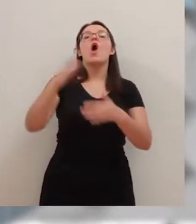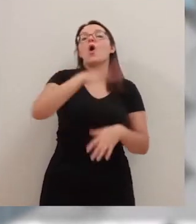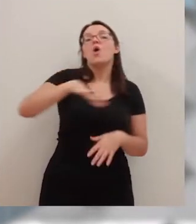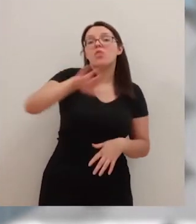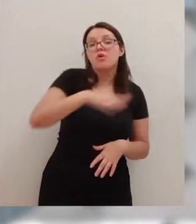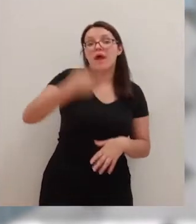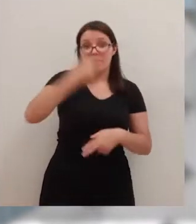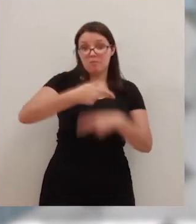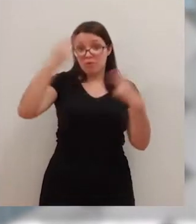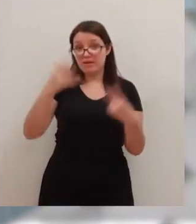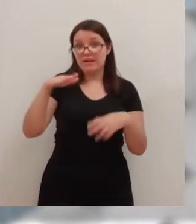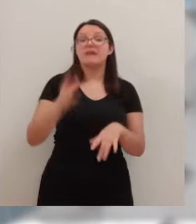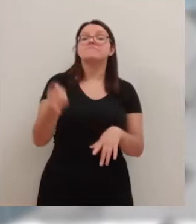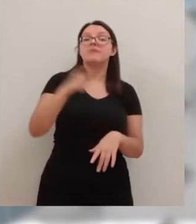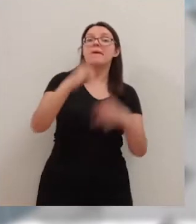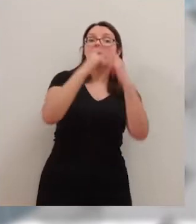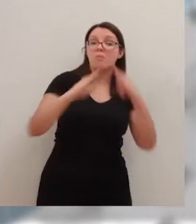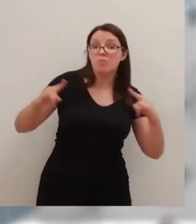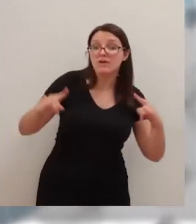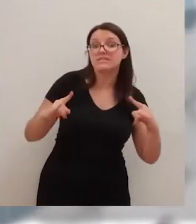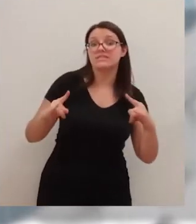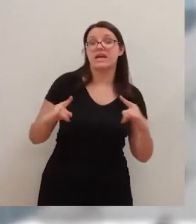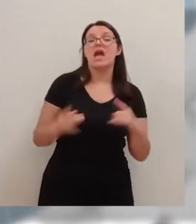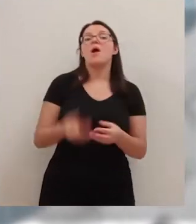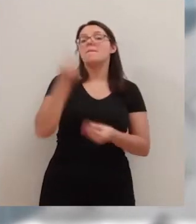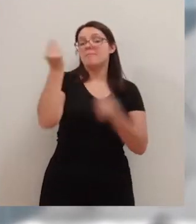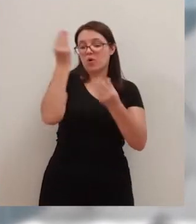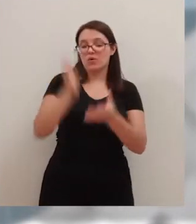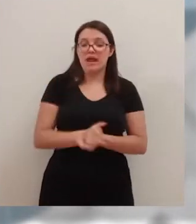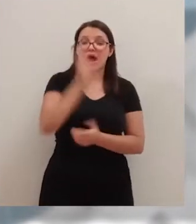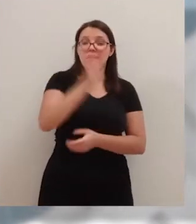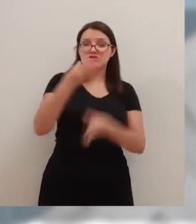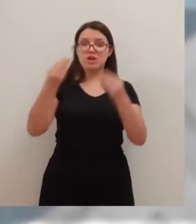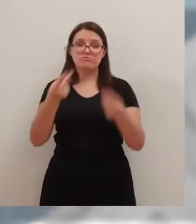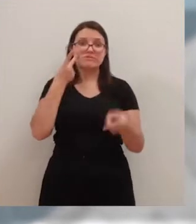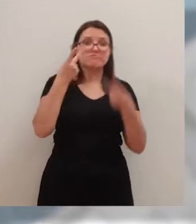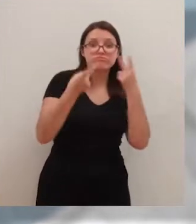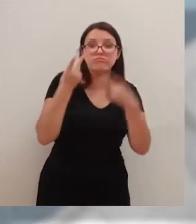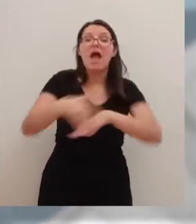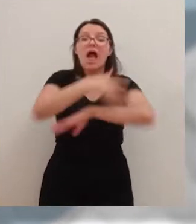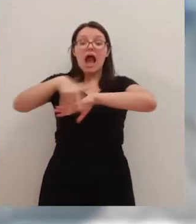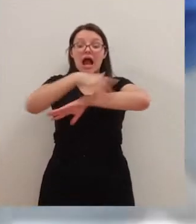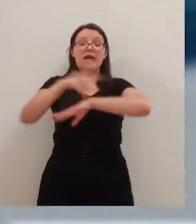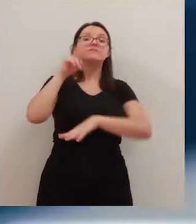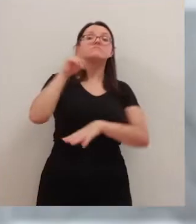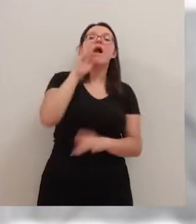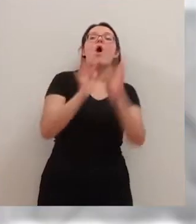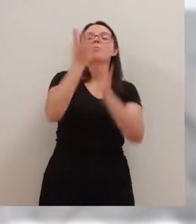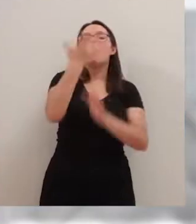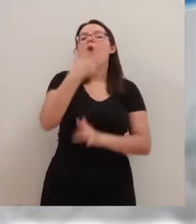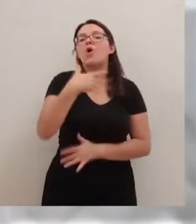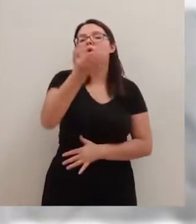público y la mejora del puente medieval. Centenar de visitantes contemplaron desde la carretera a la estampa.